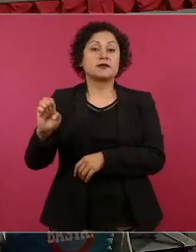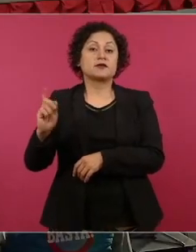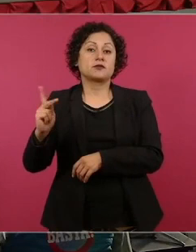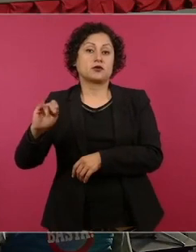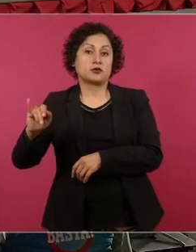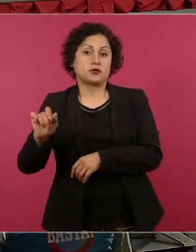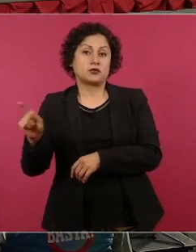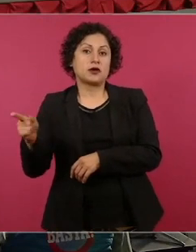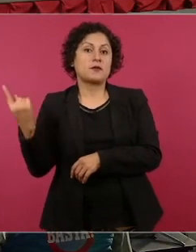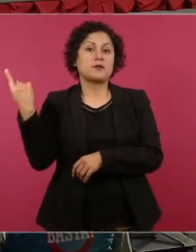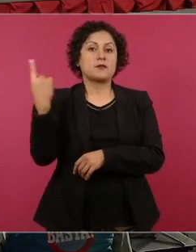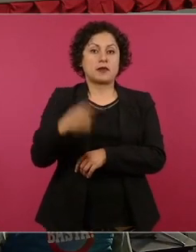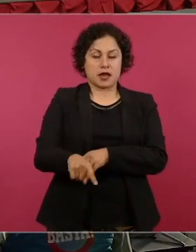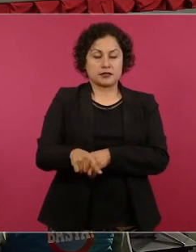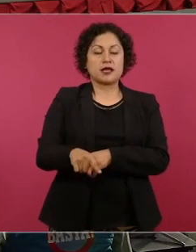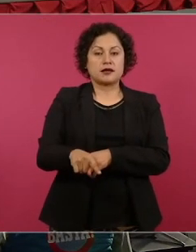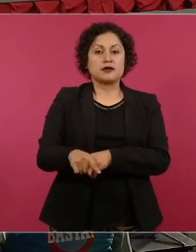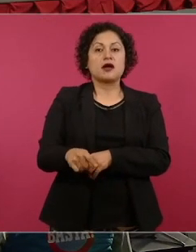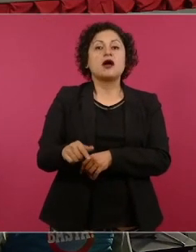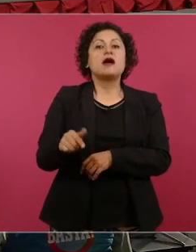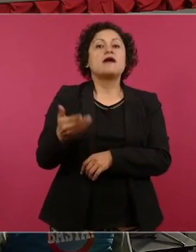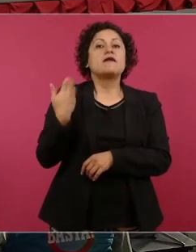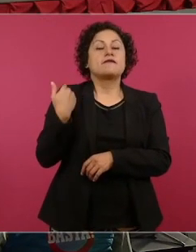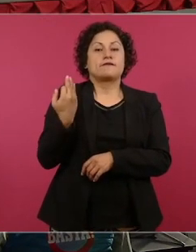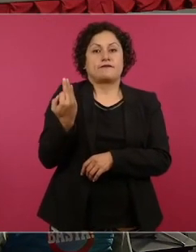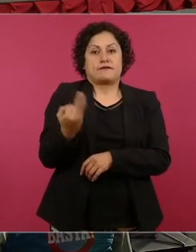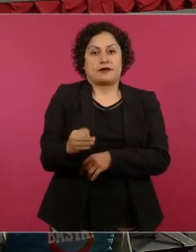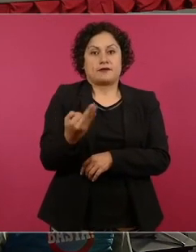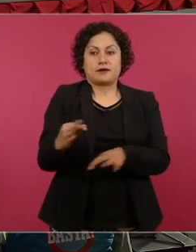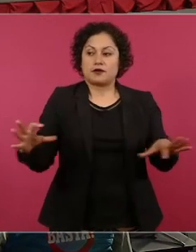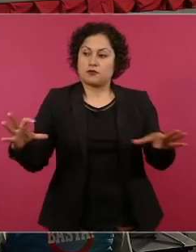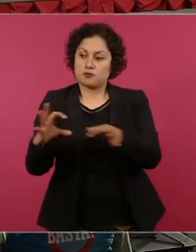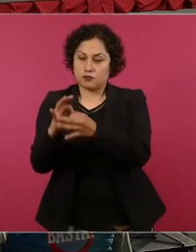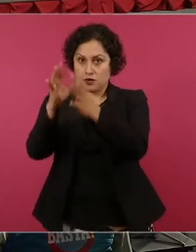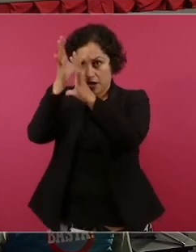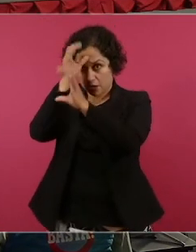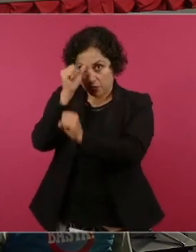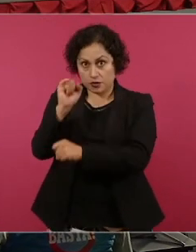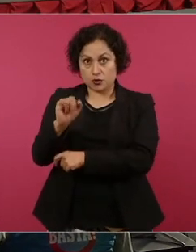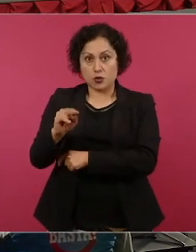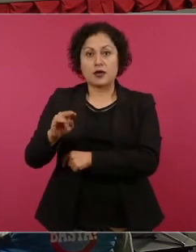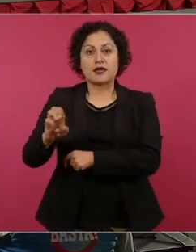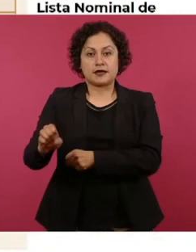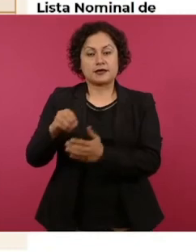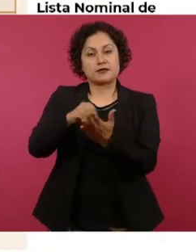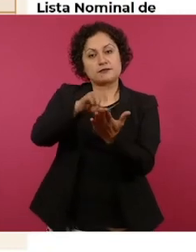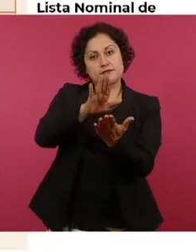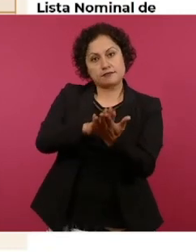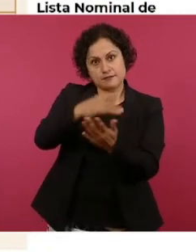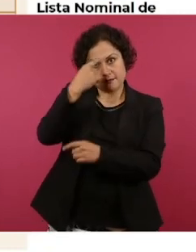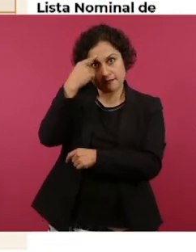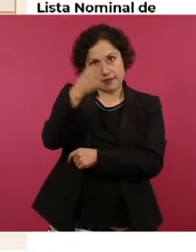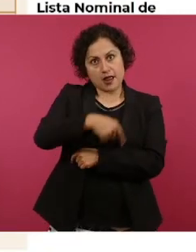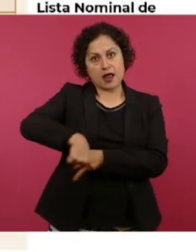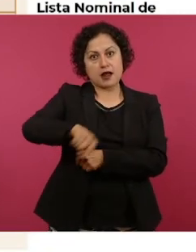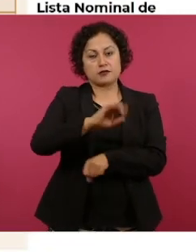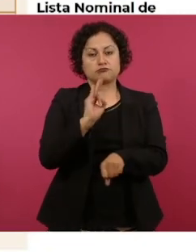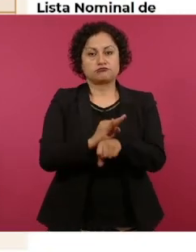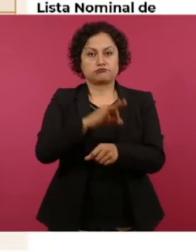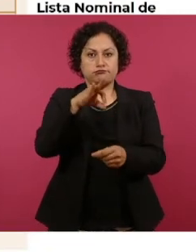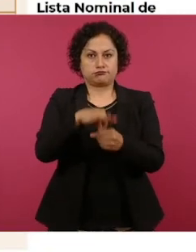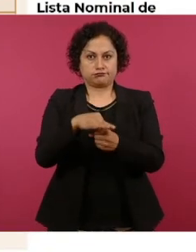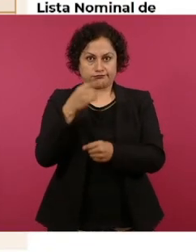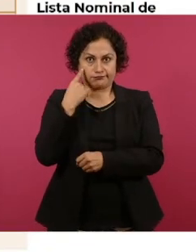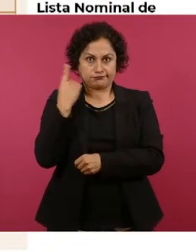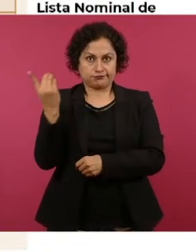febrero de este año suscribimos un convenio con el INE a fin de garantizar este ejercicio. Para esta elección,